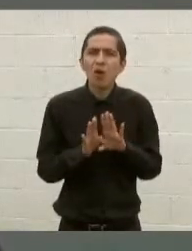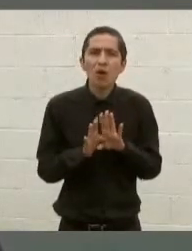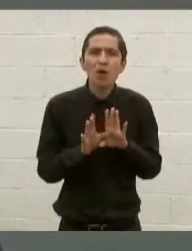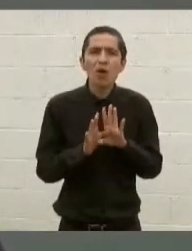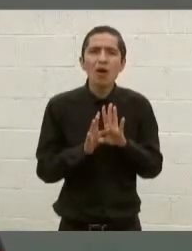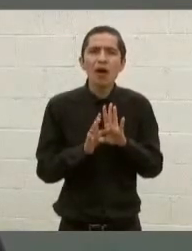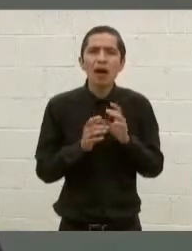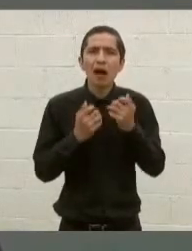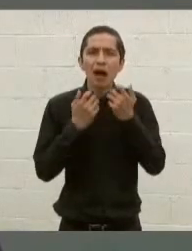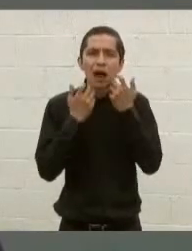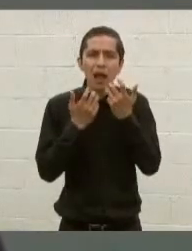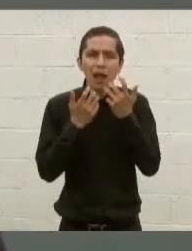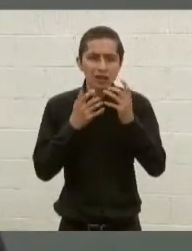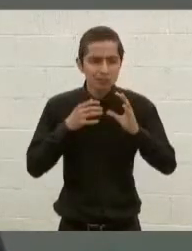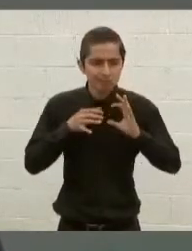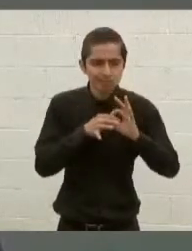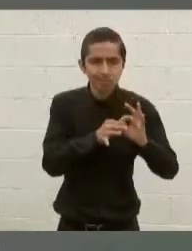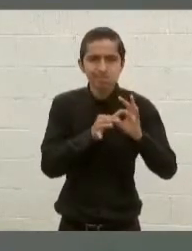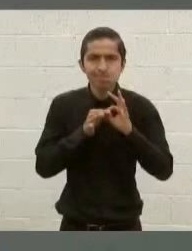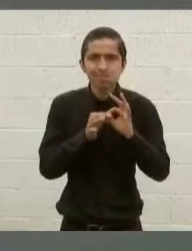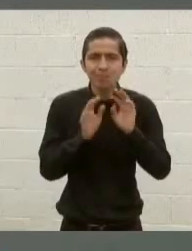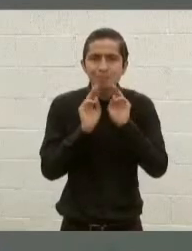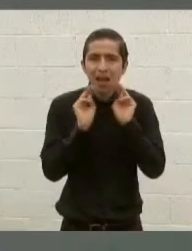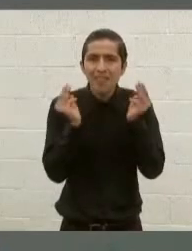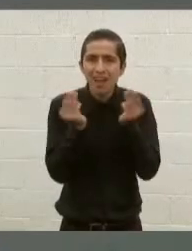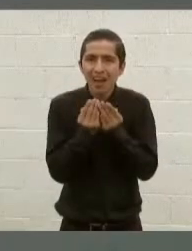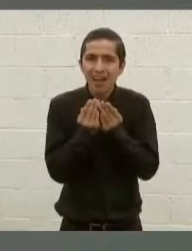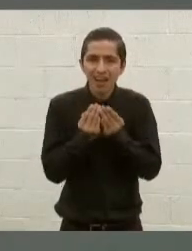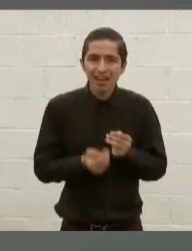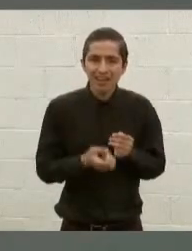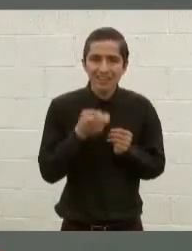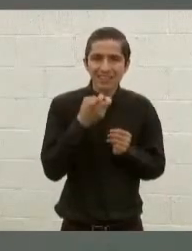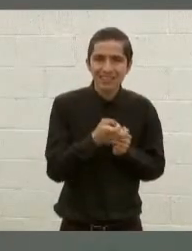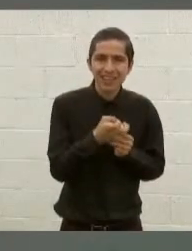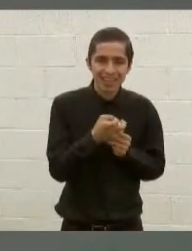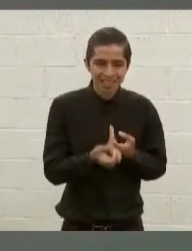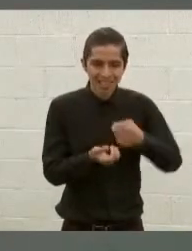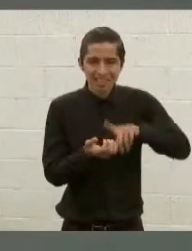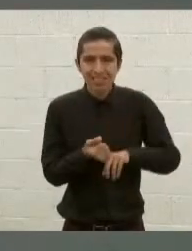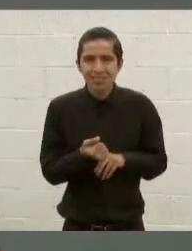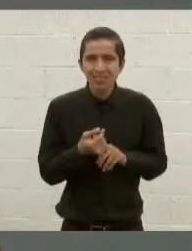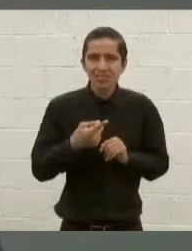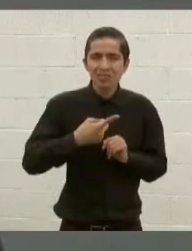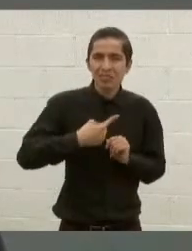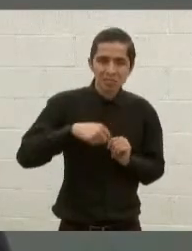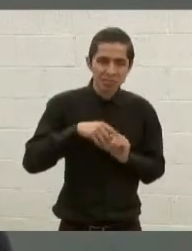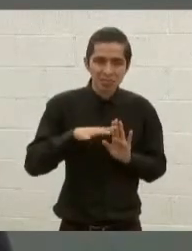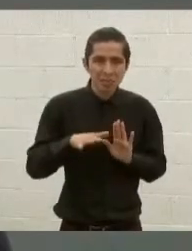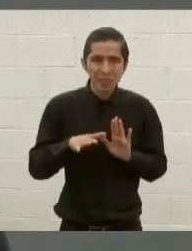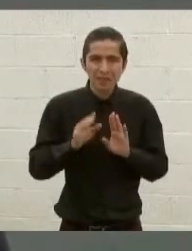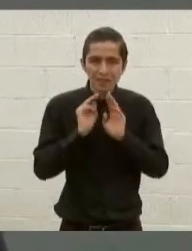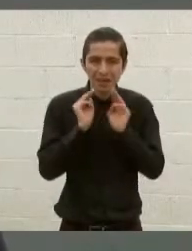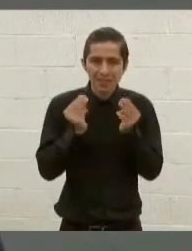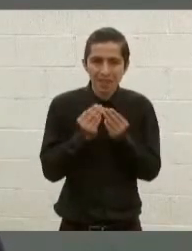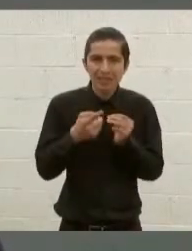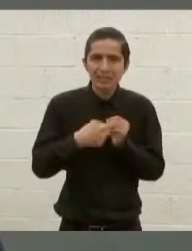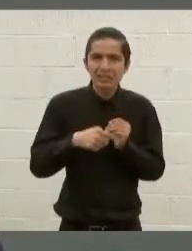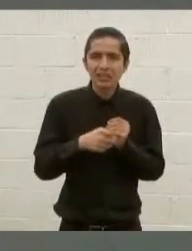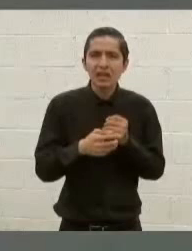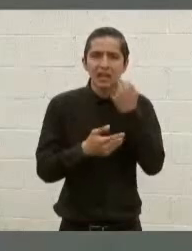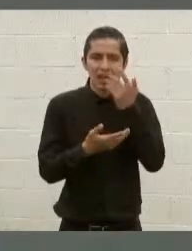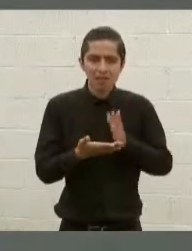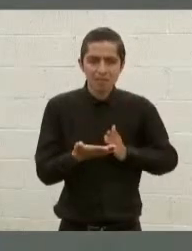alianzas con organizaciones criminales de diverso tipo tuviera